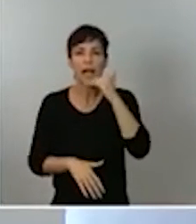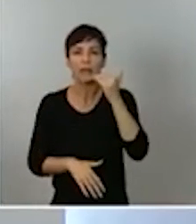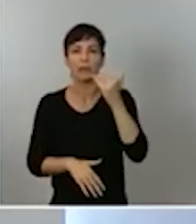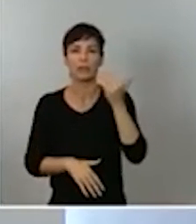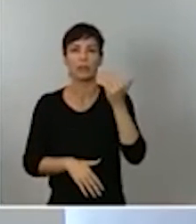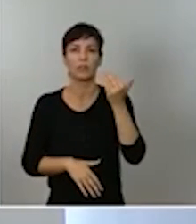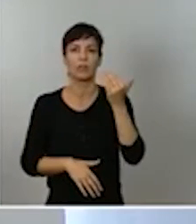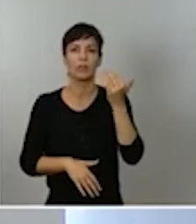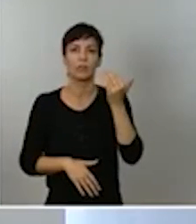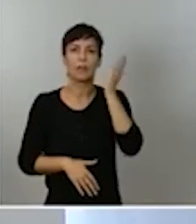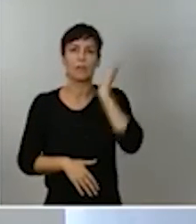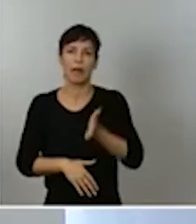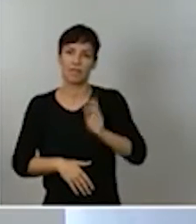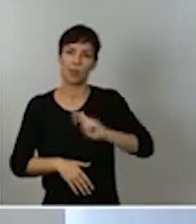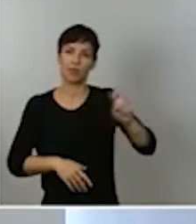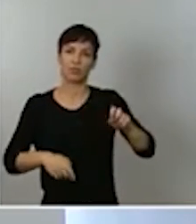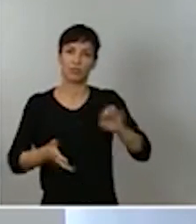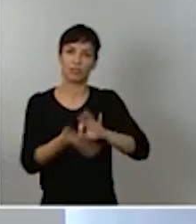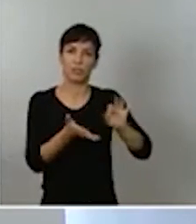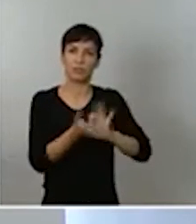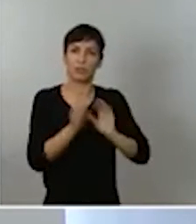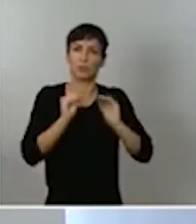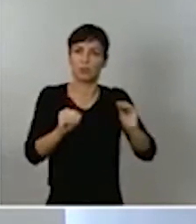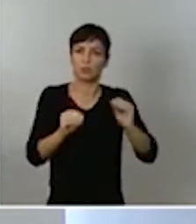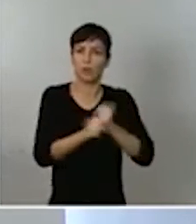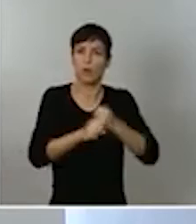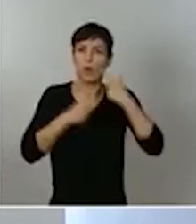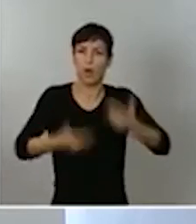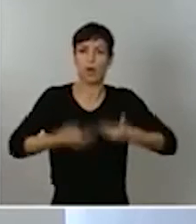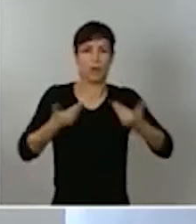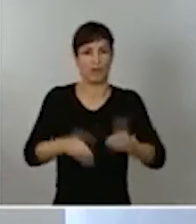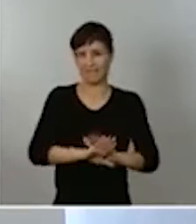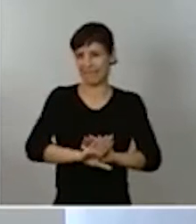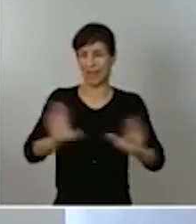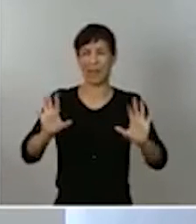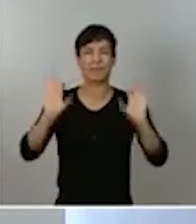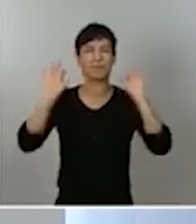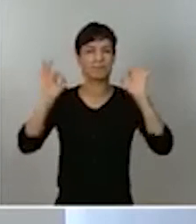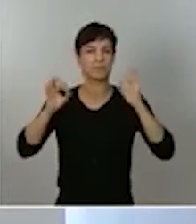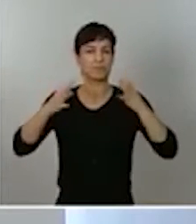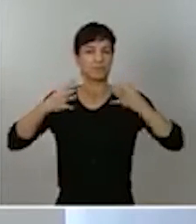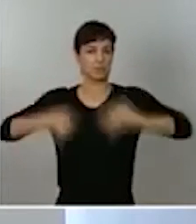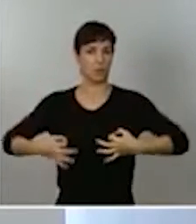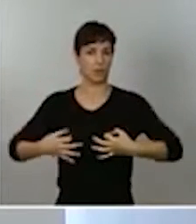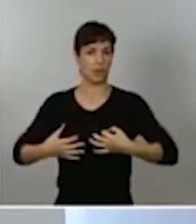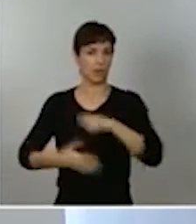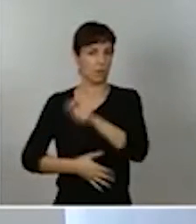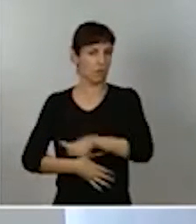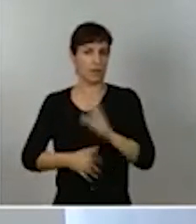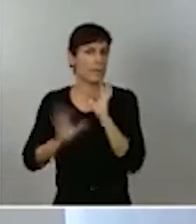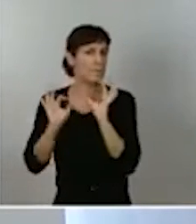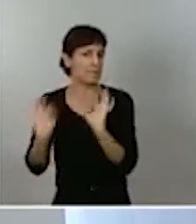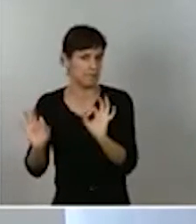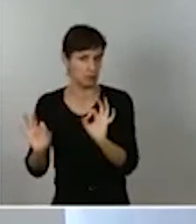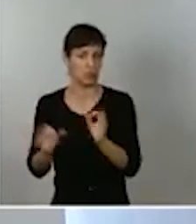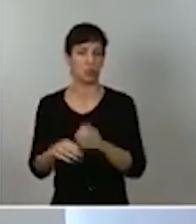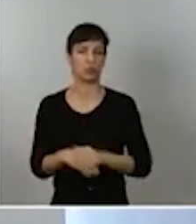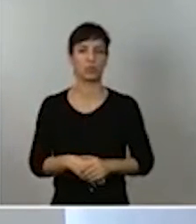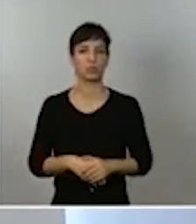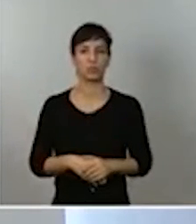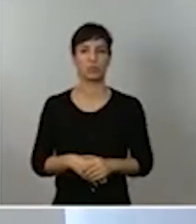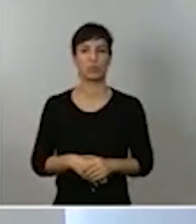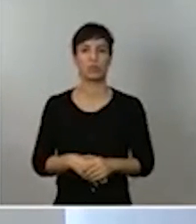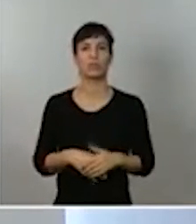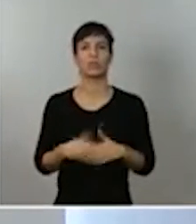servicios que prestan, especialmente en lo referente a la seguridad ciudadana, y sin desatender, como no podía ser de otro modo,